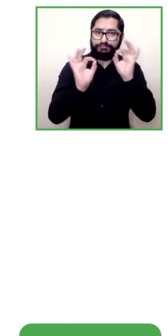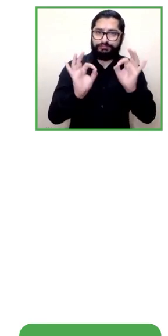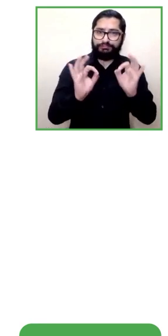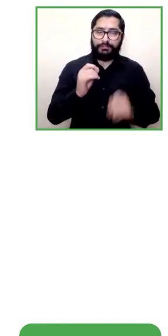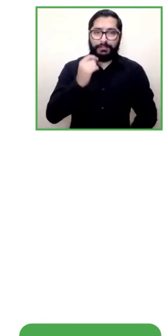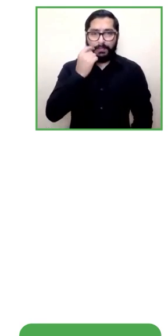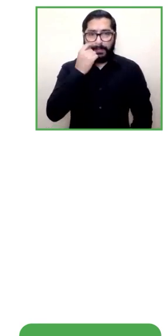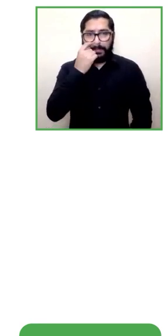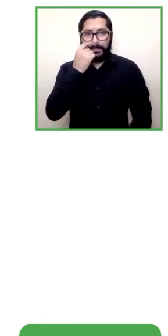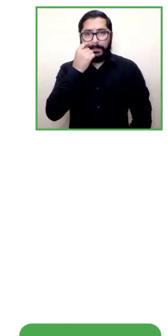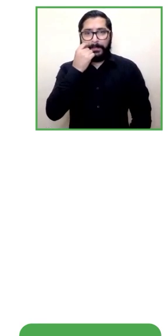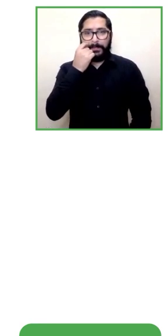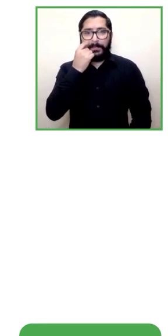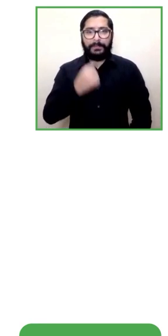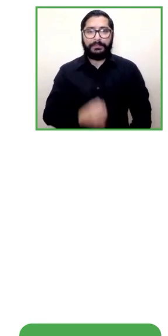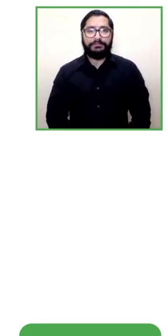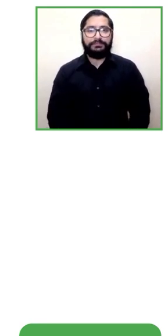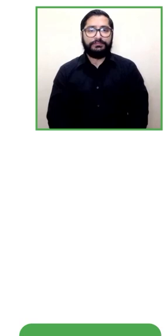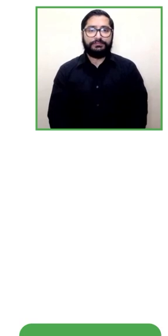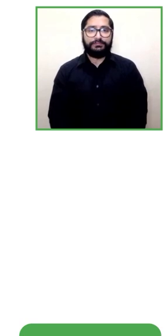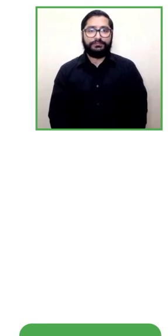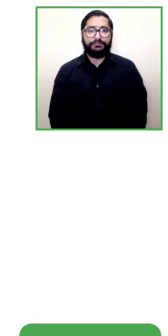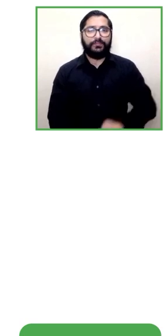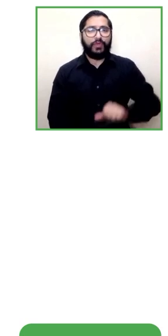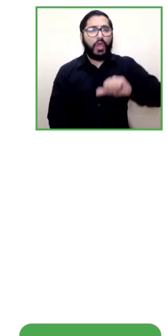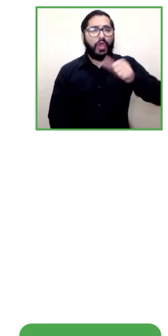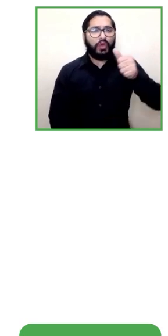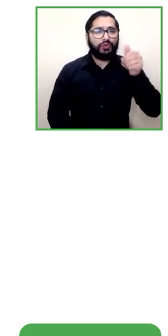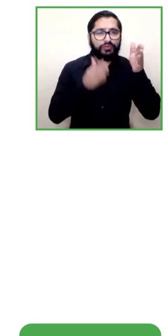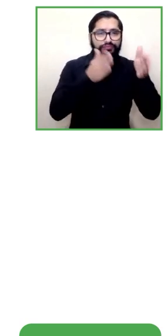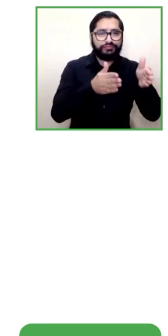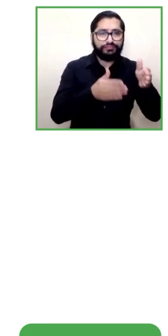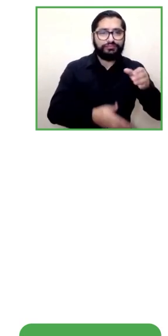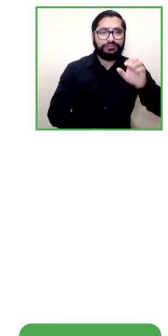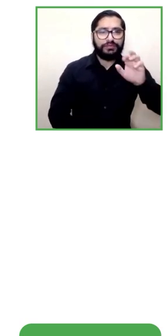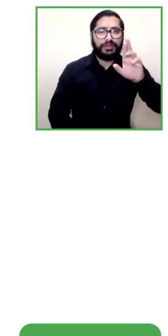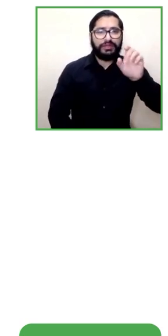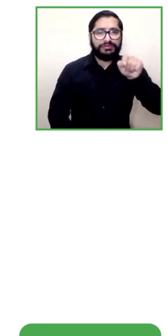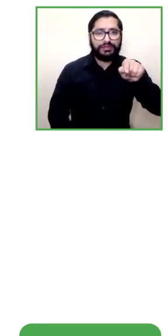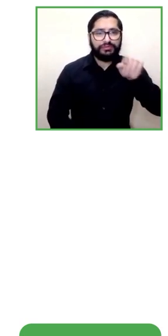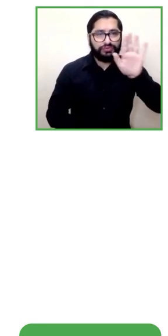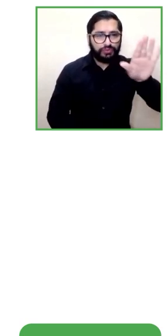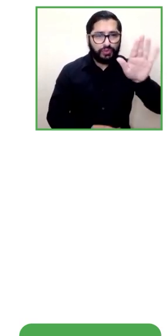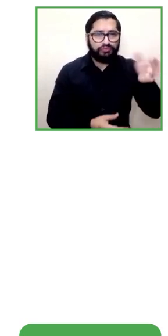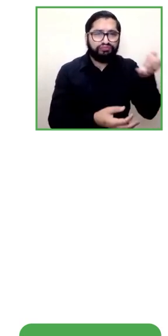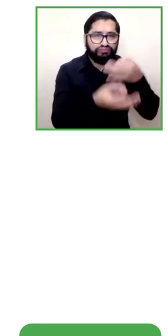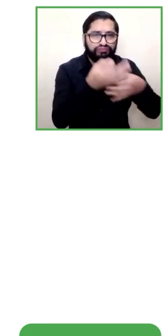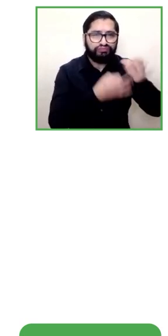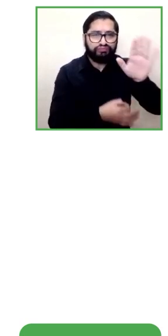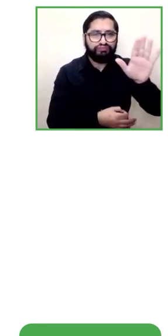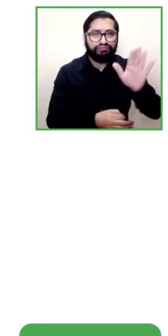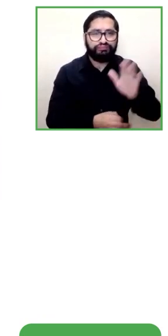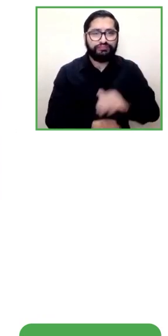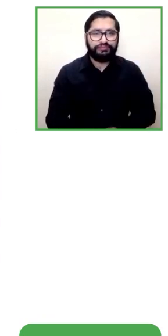Ersin cuéntanos cuáles son los siguientes desafíos de POILAB cómo esperan que sea que sea una punta